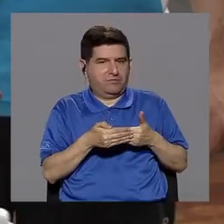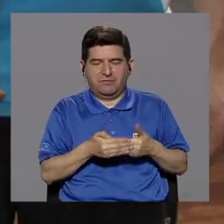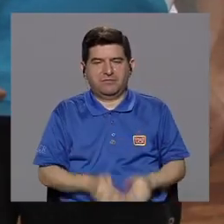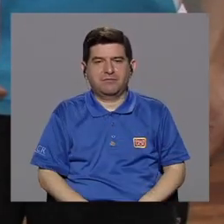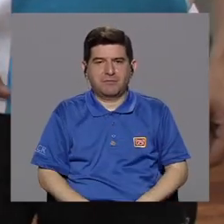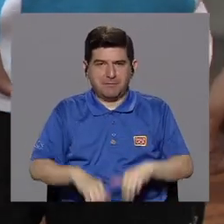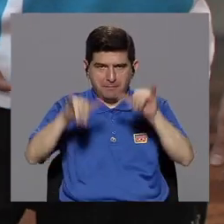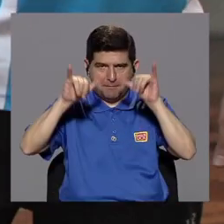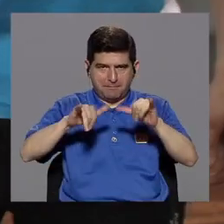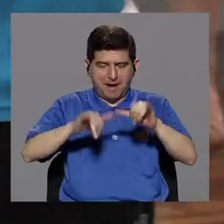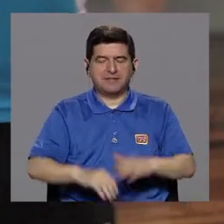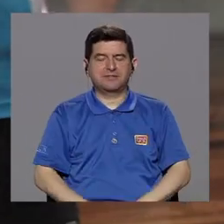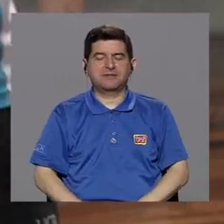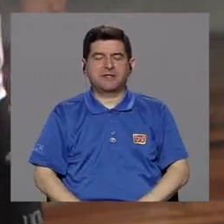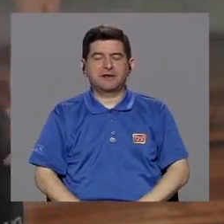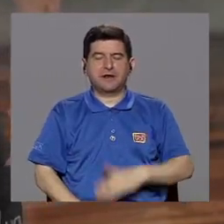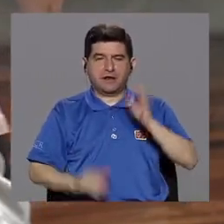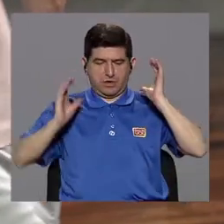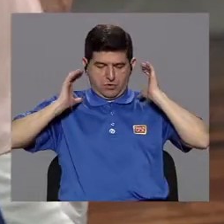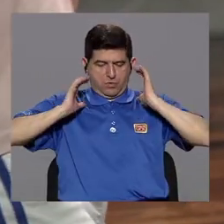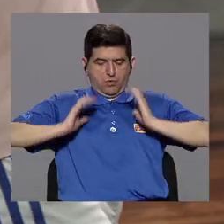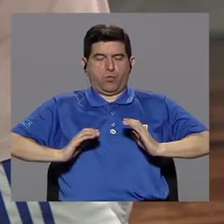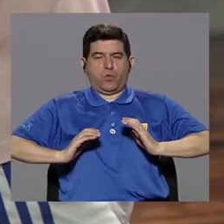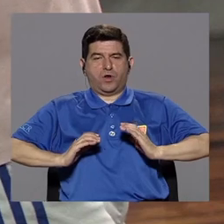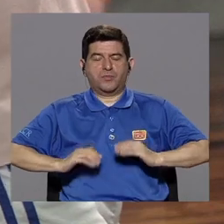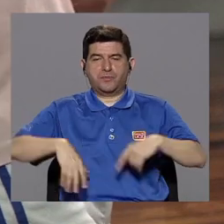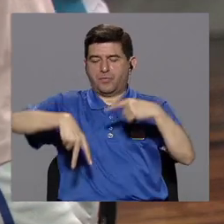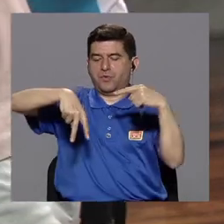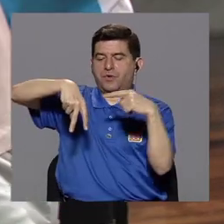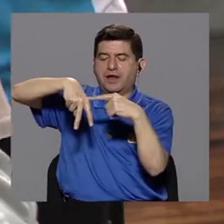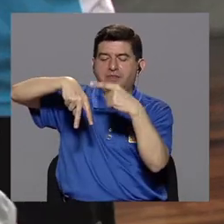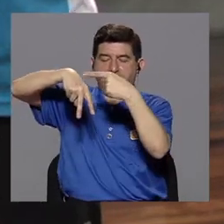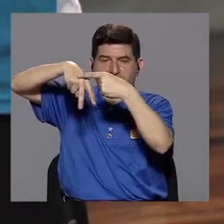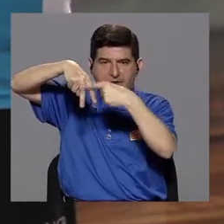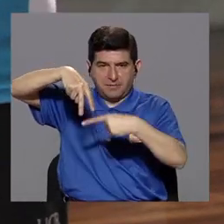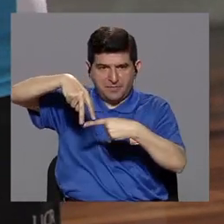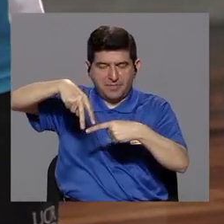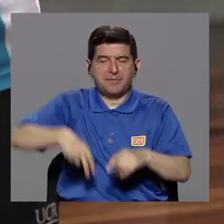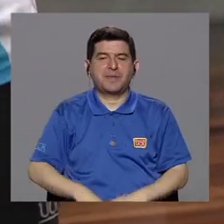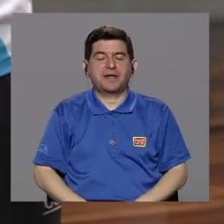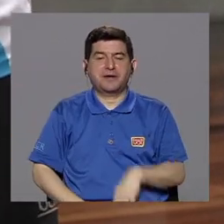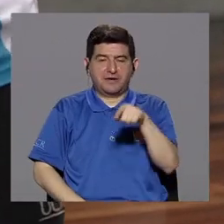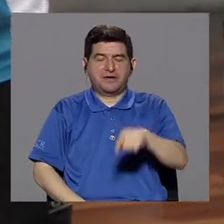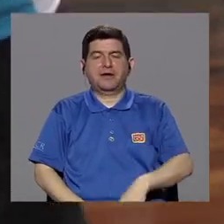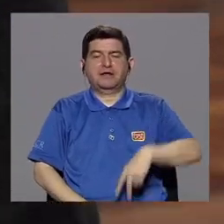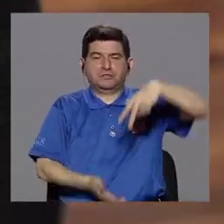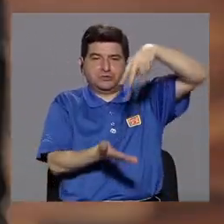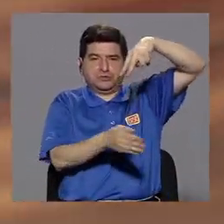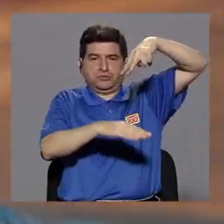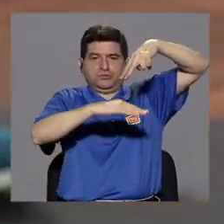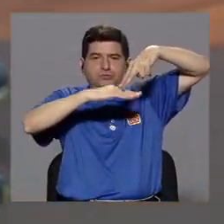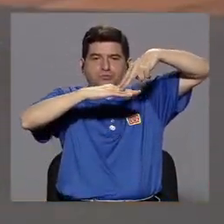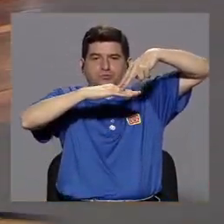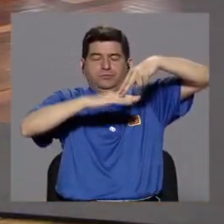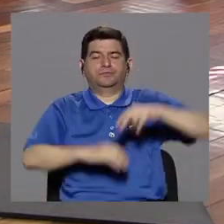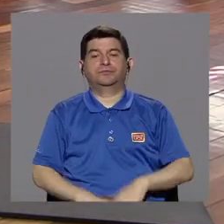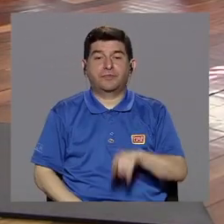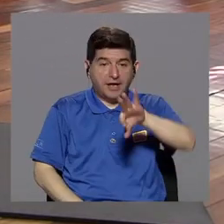manteniendo siempre alineado nuestro tronco, la cadera, las piernas y las rodillas extendidas.